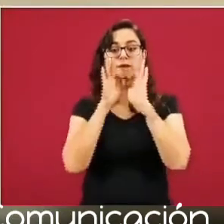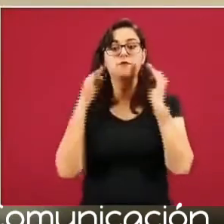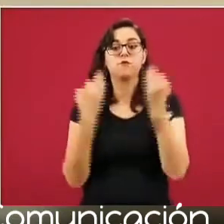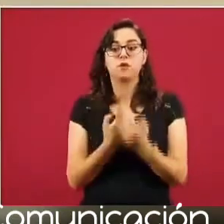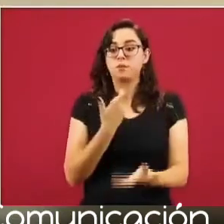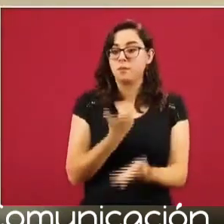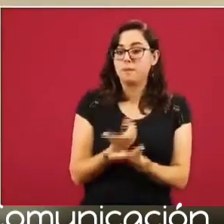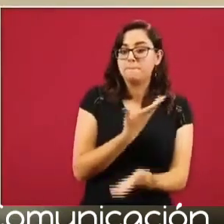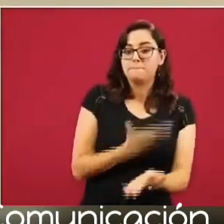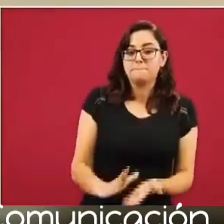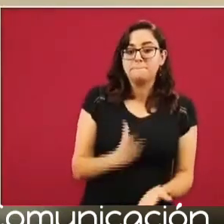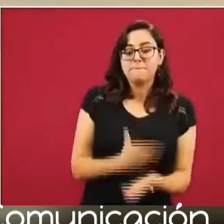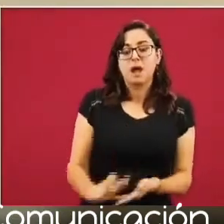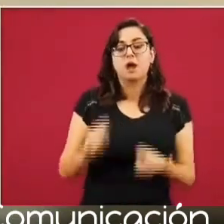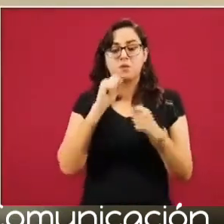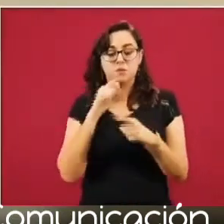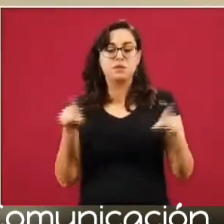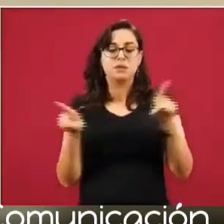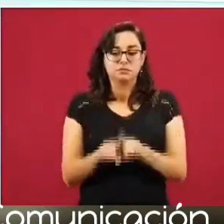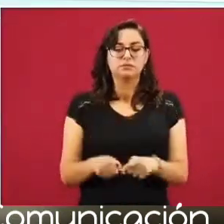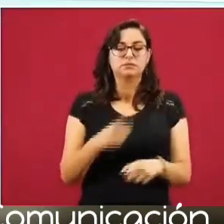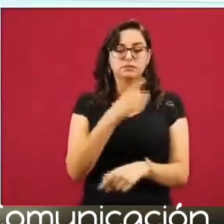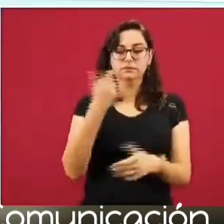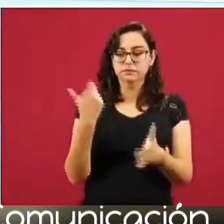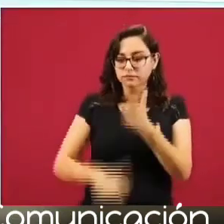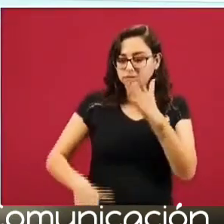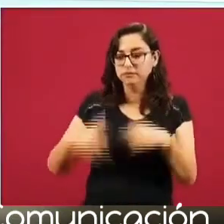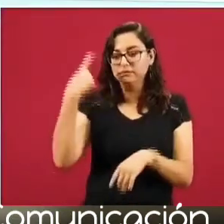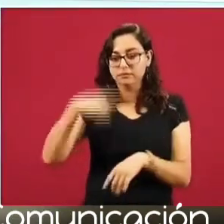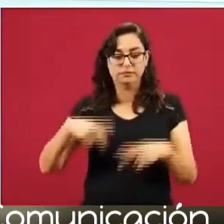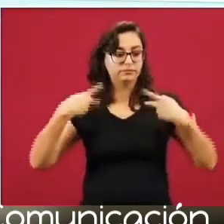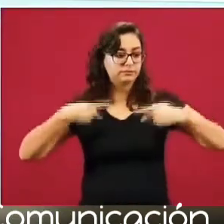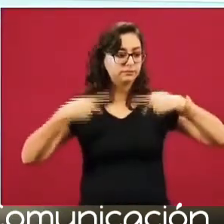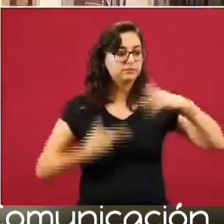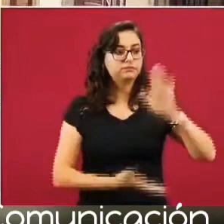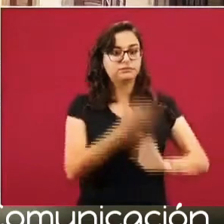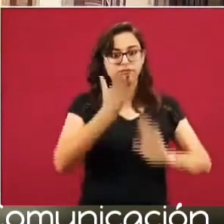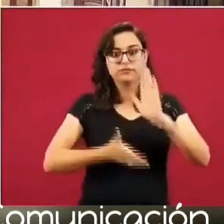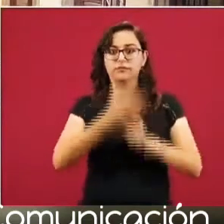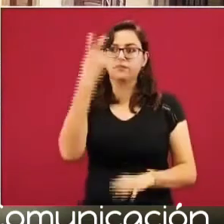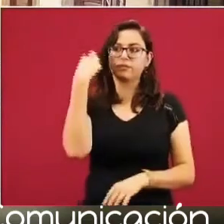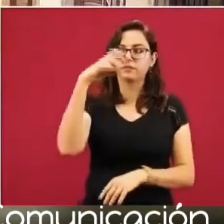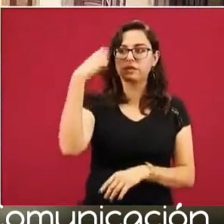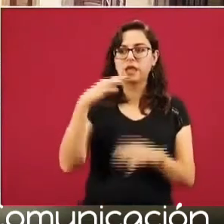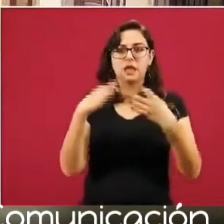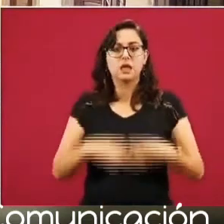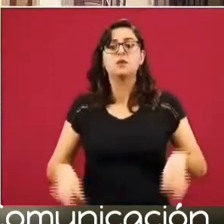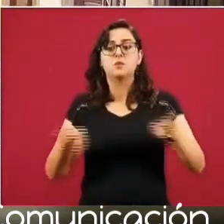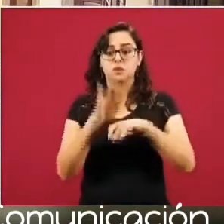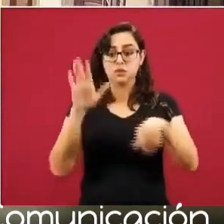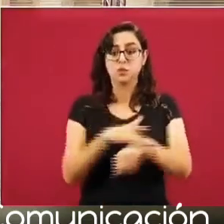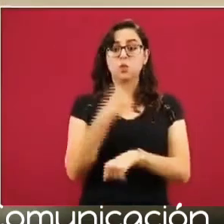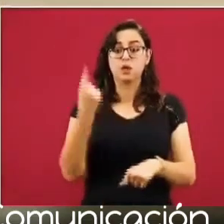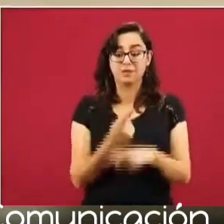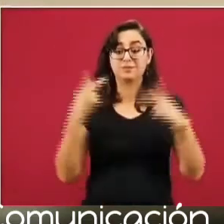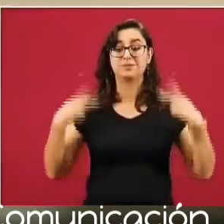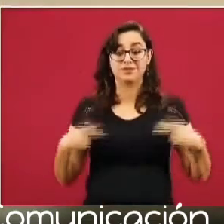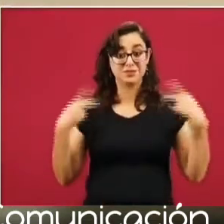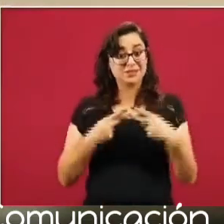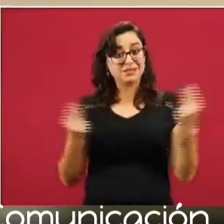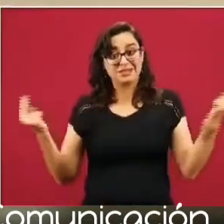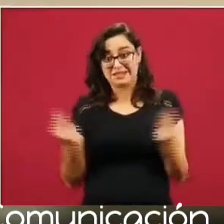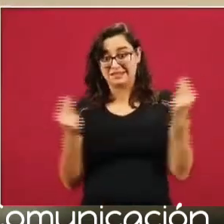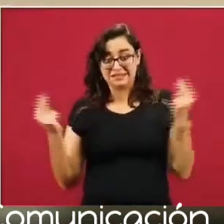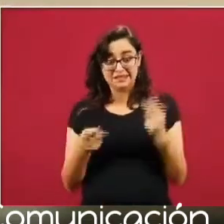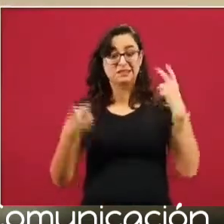viajar y por qué es importante que la gente viaje, porque también necesitamos mover al país y cómo lo movemos, el sector turismo es un